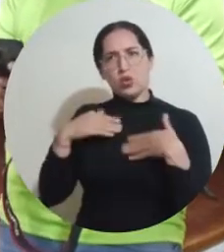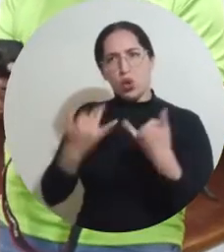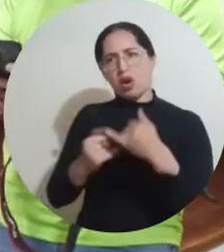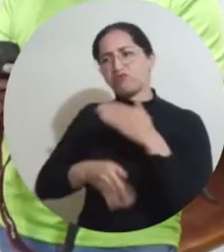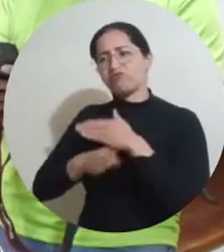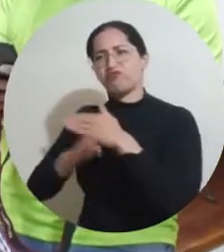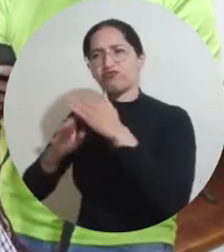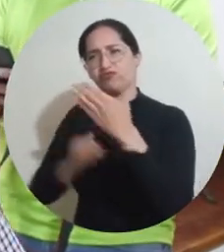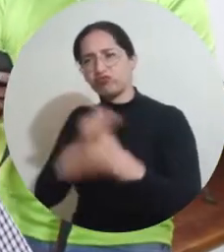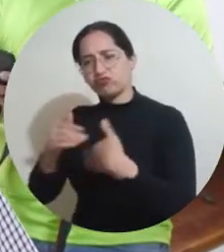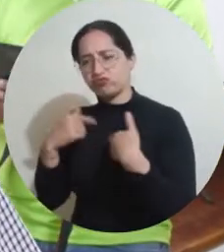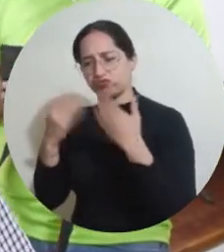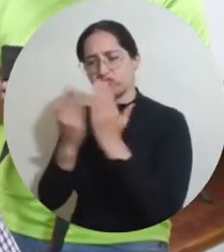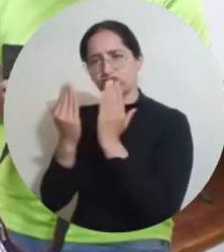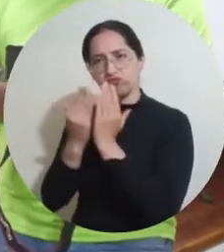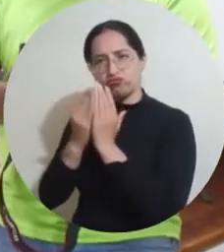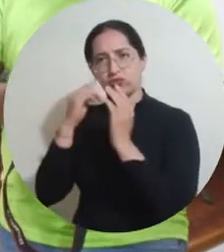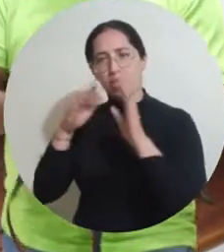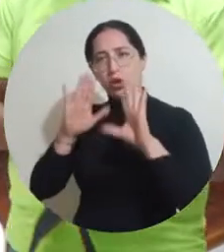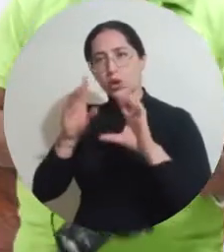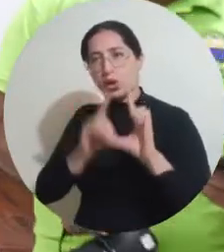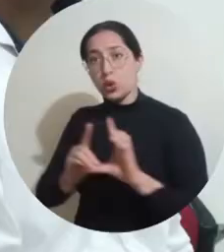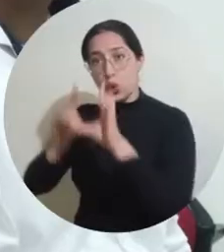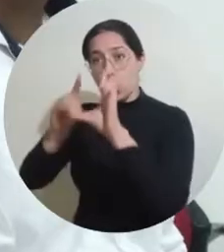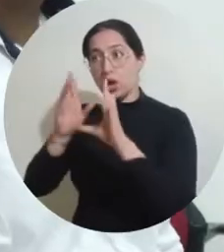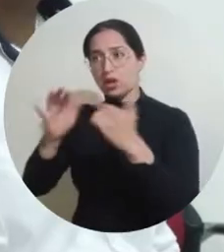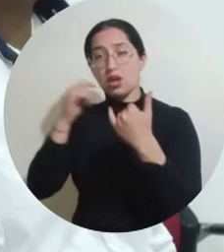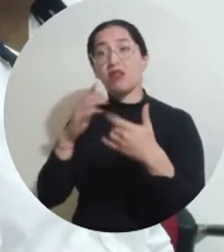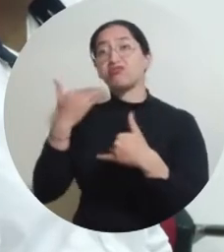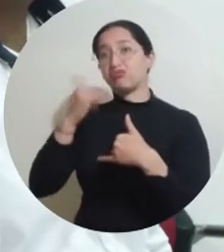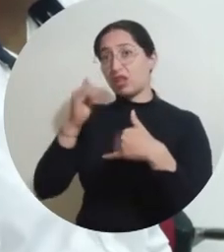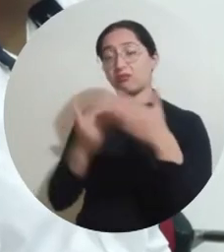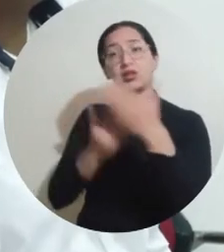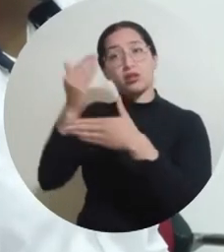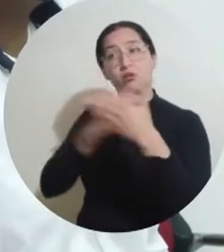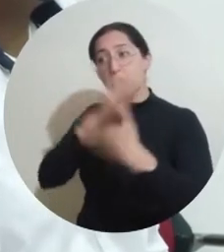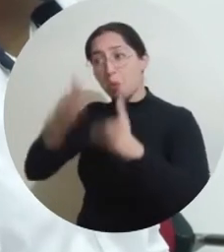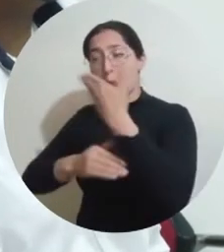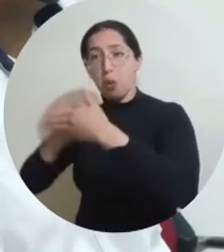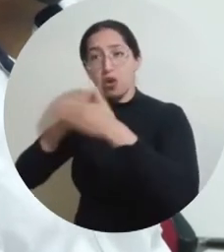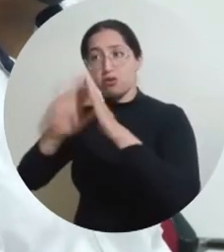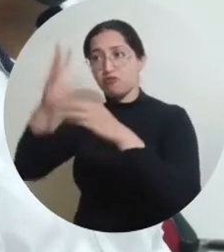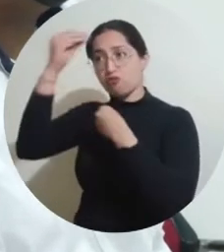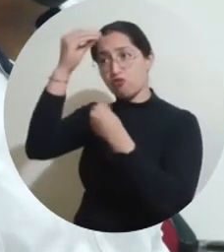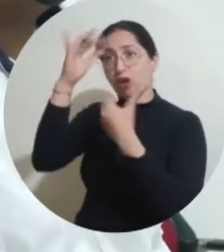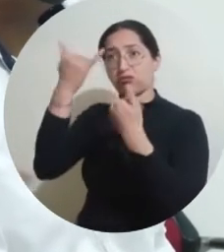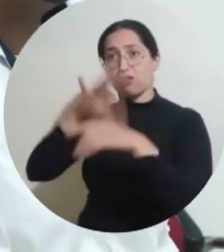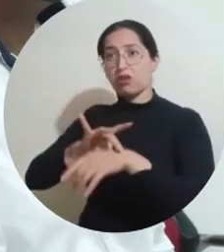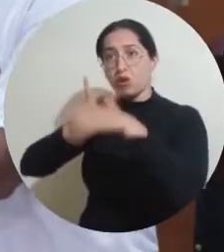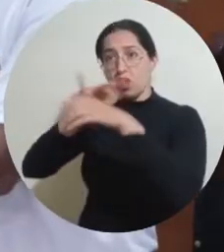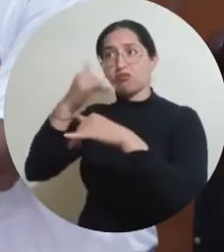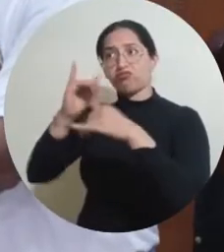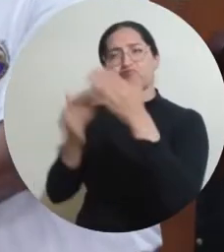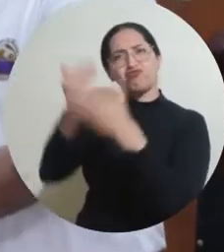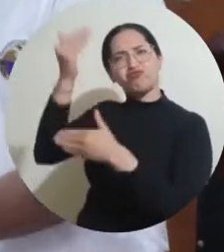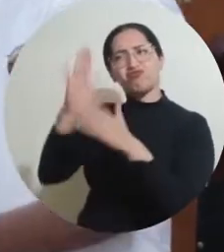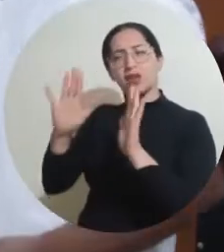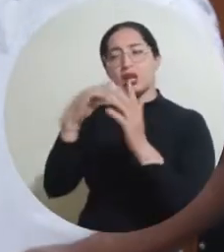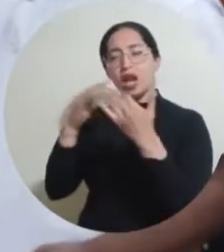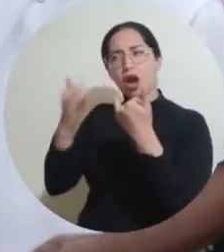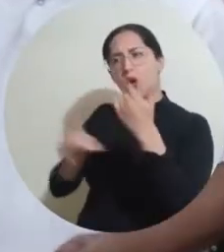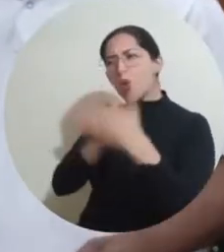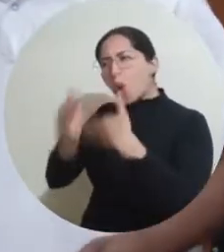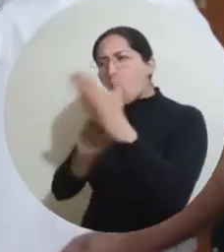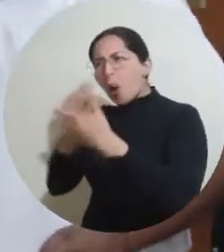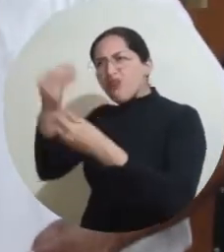doctorales. En mi caso ya yo he iniciado el proceso de formación y lo importante de este proceso es que desde la misma